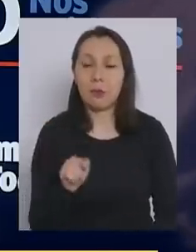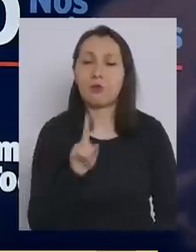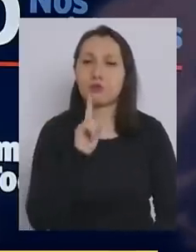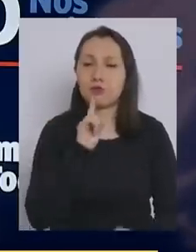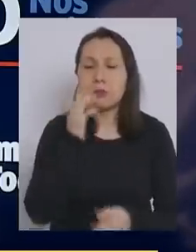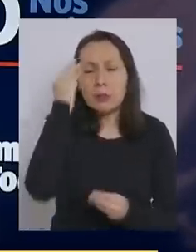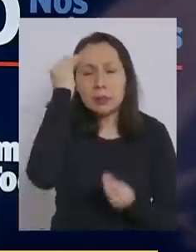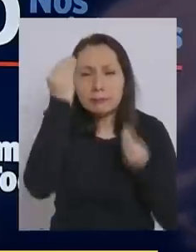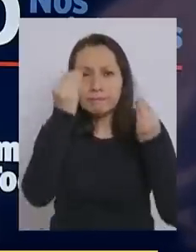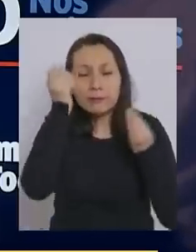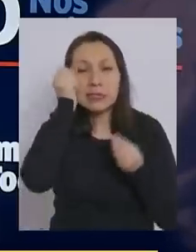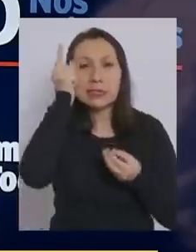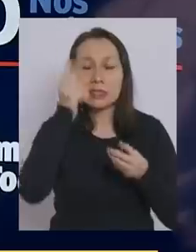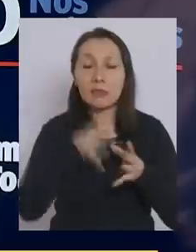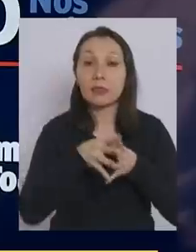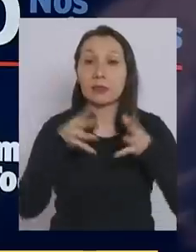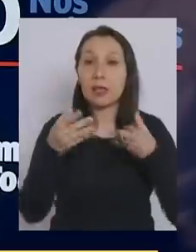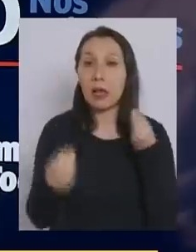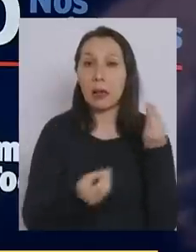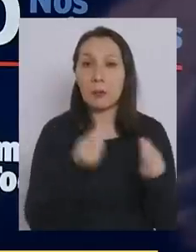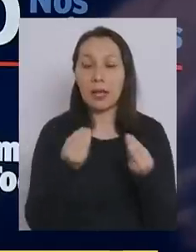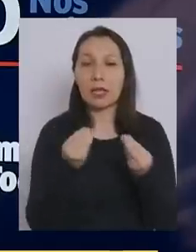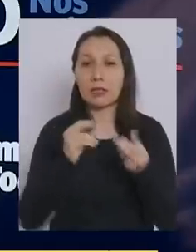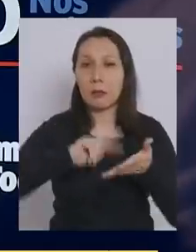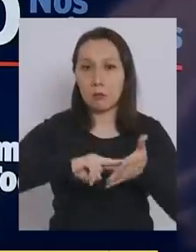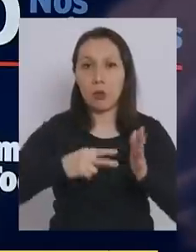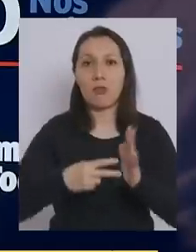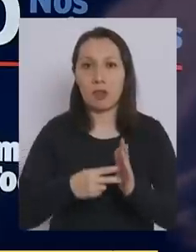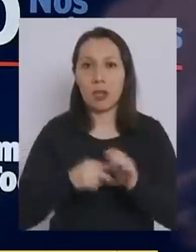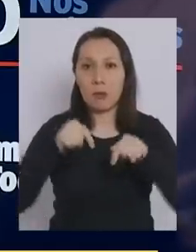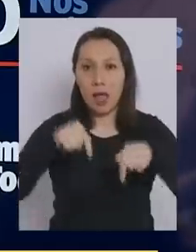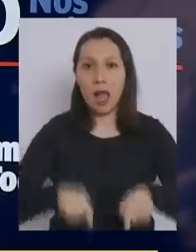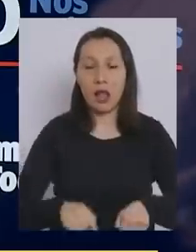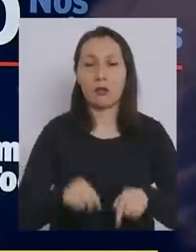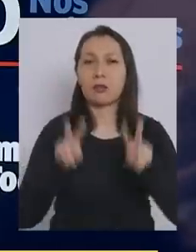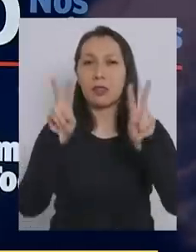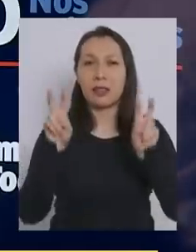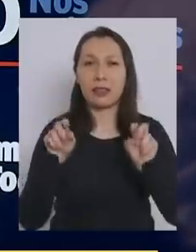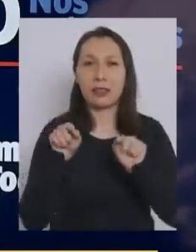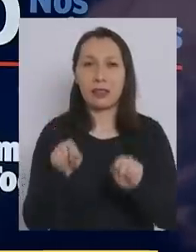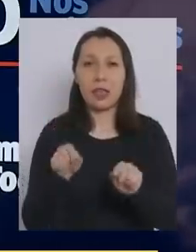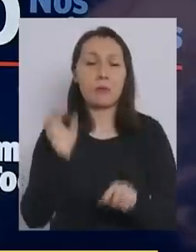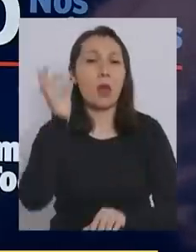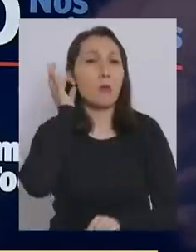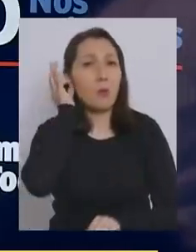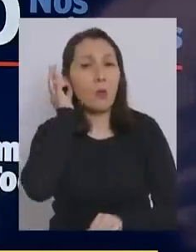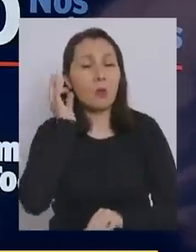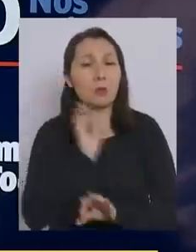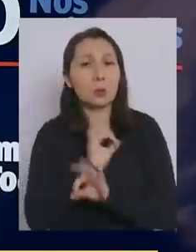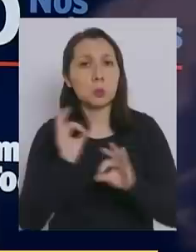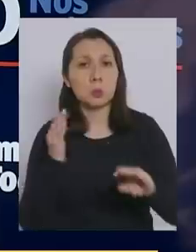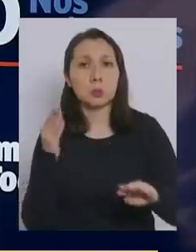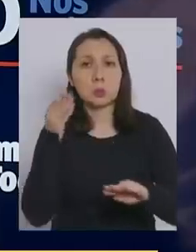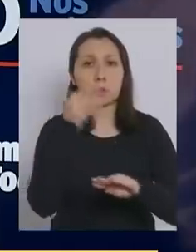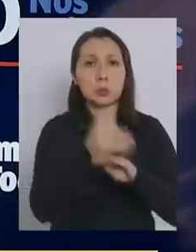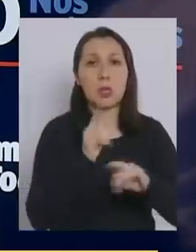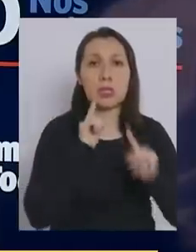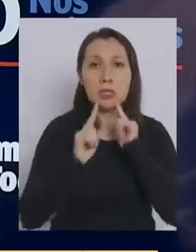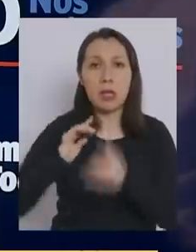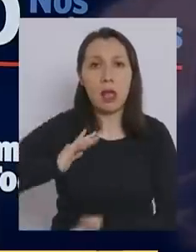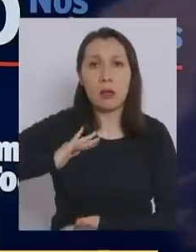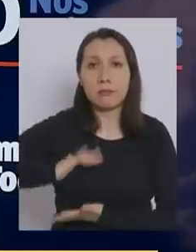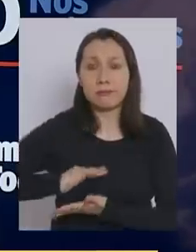que tengamos una idea de la magnitud del problema que tenemos hoy día en cuanto a mujeres que no se han ido a realizar el examen,